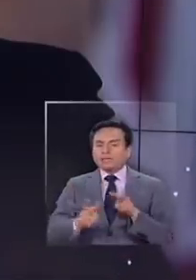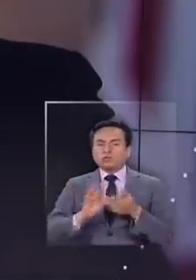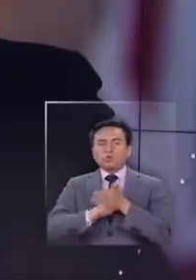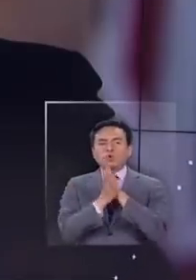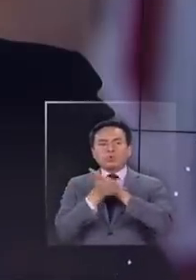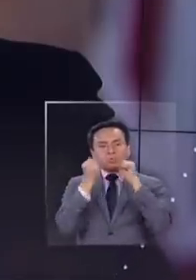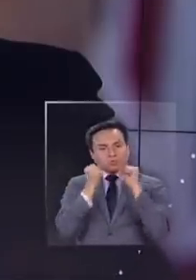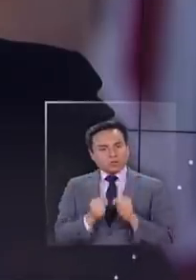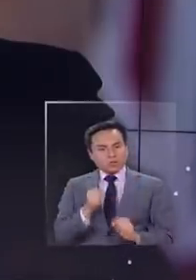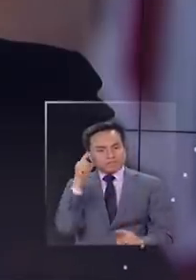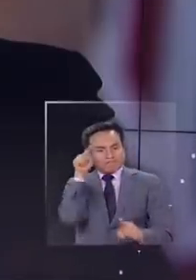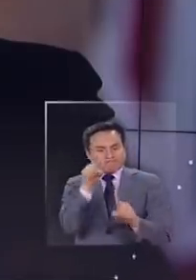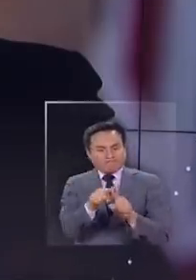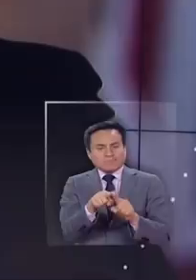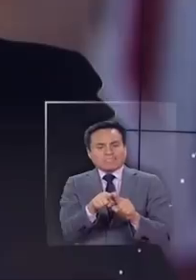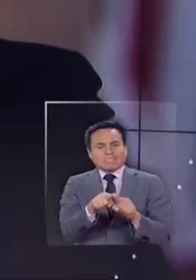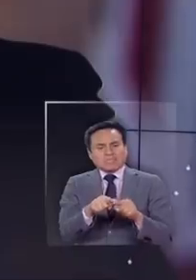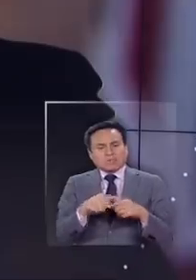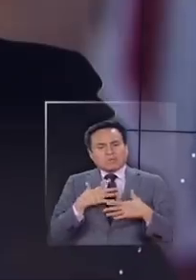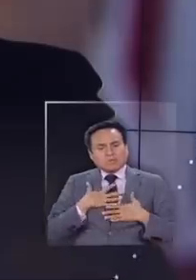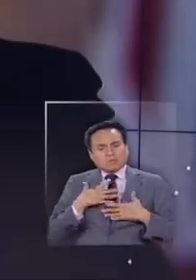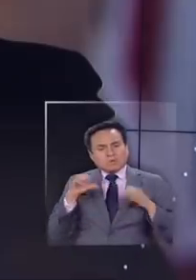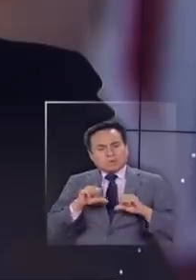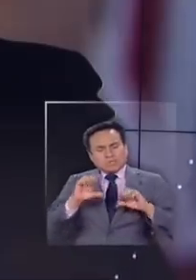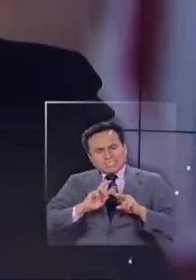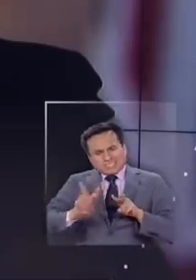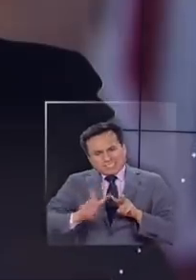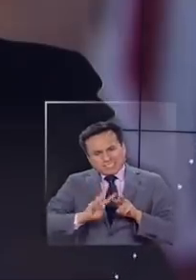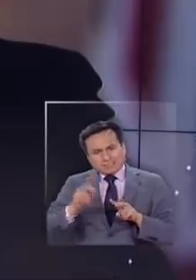todo lo posible para estabilizar su salud.